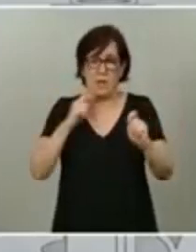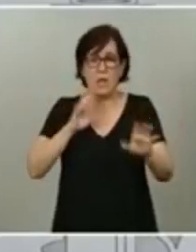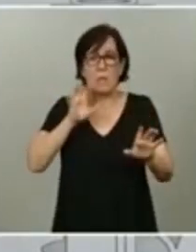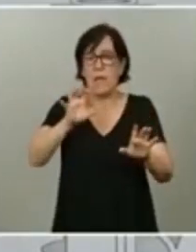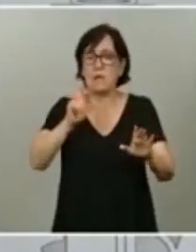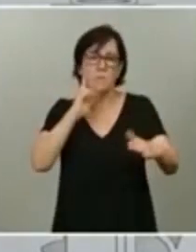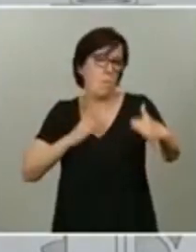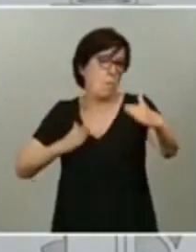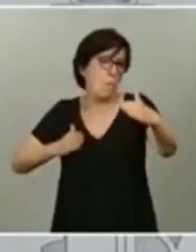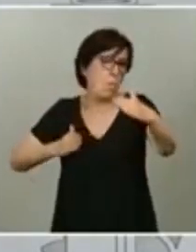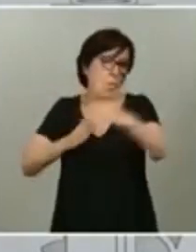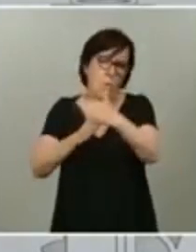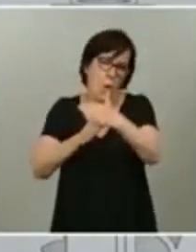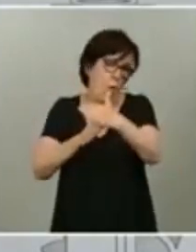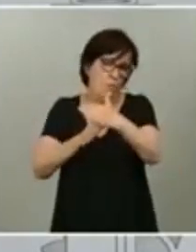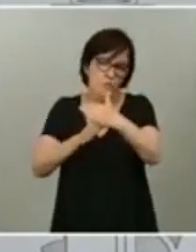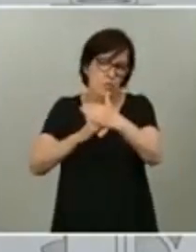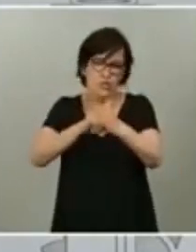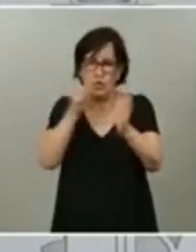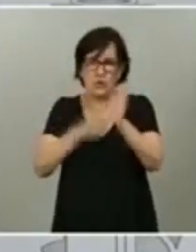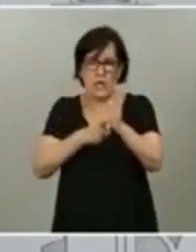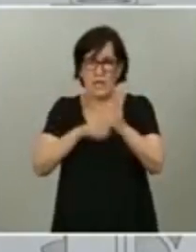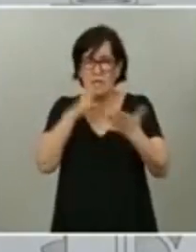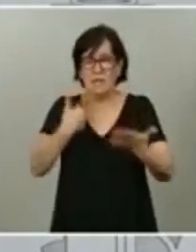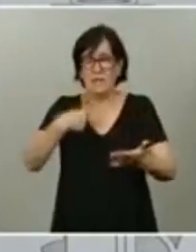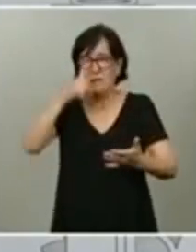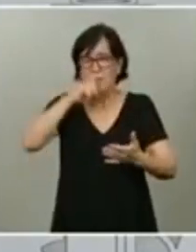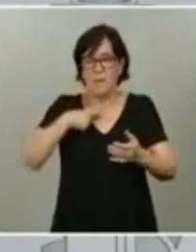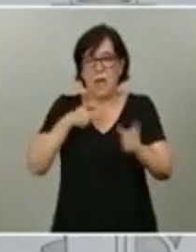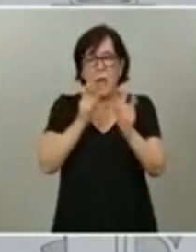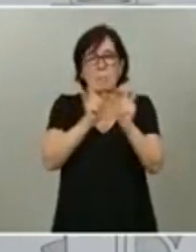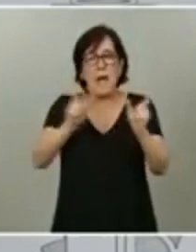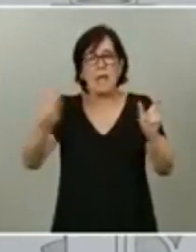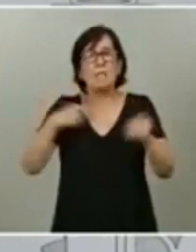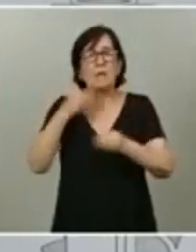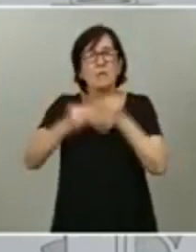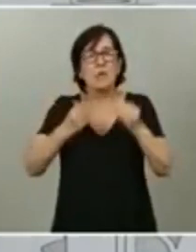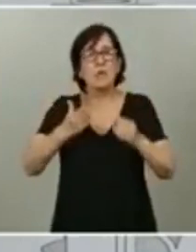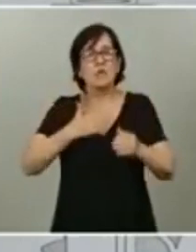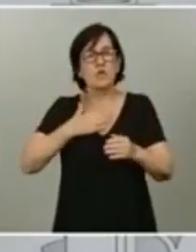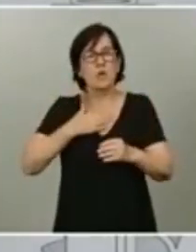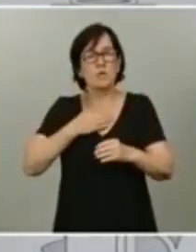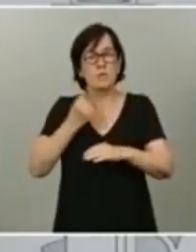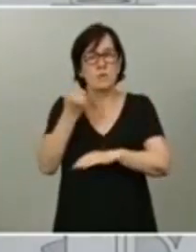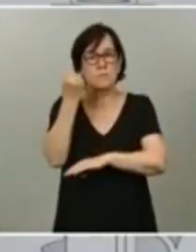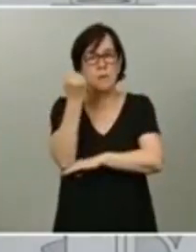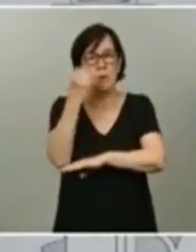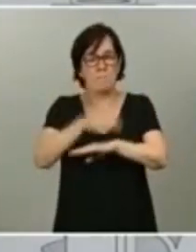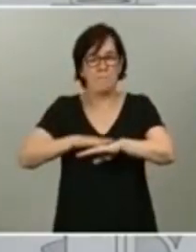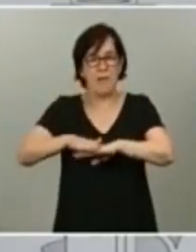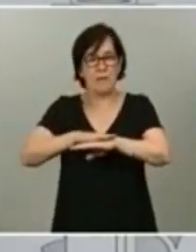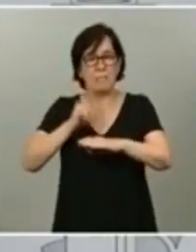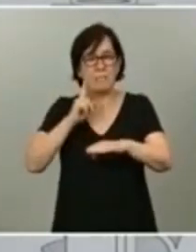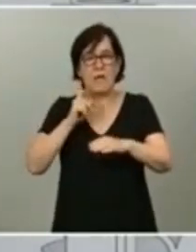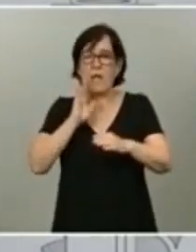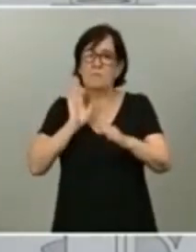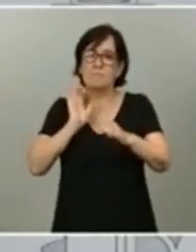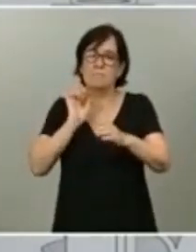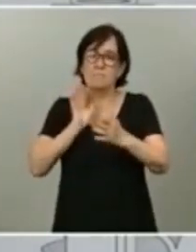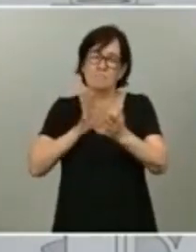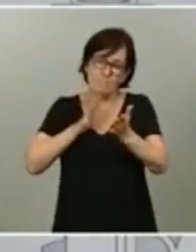seco. Recuerdo las palabras que utilicé como nuestra columna vertebral para vencer al virus. Sacrificio,